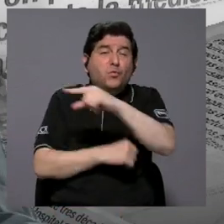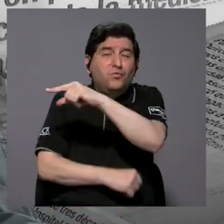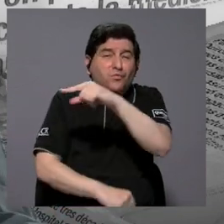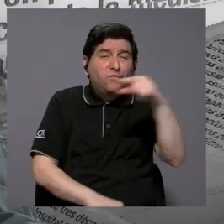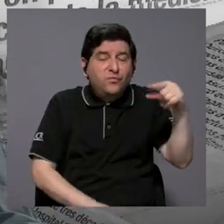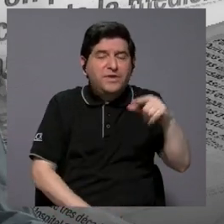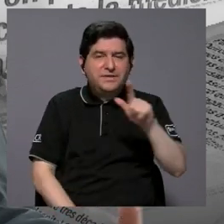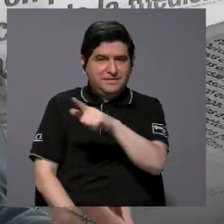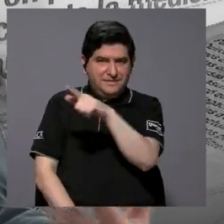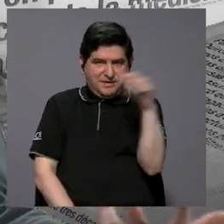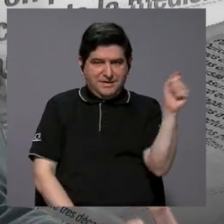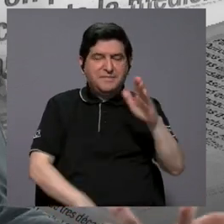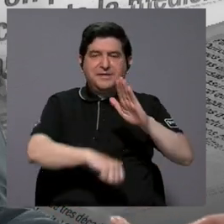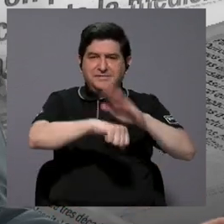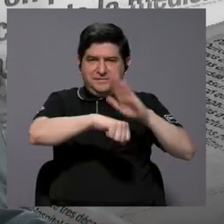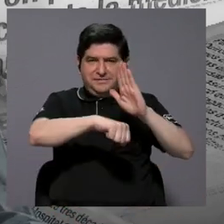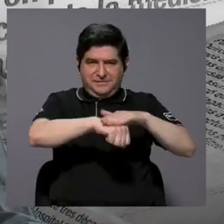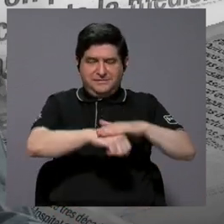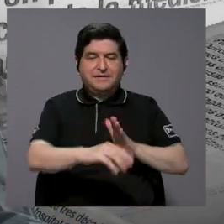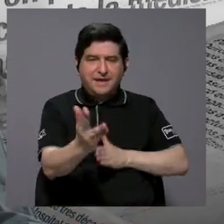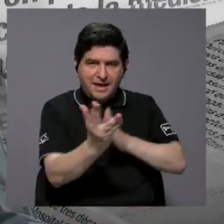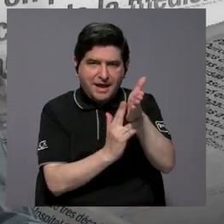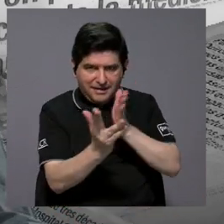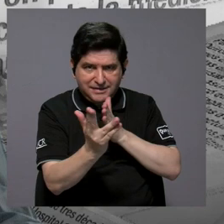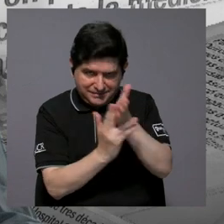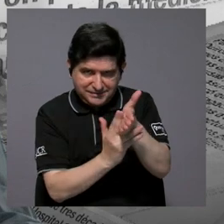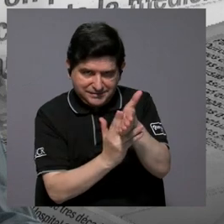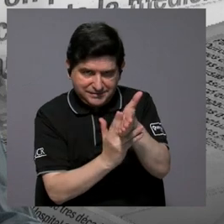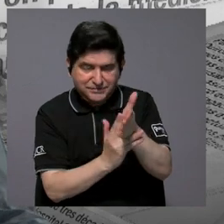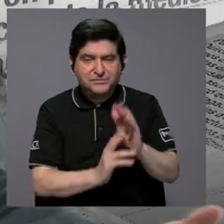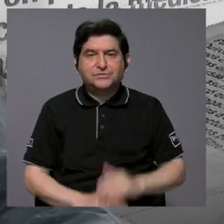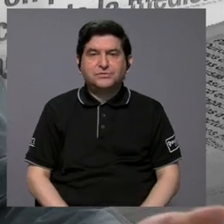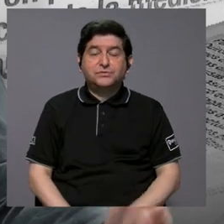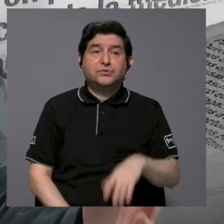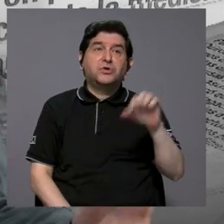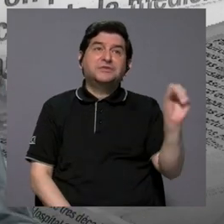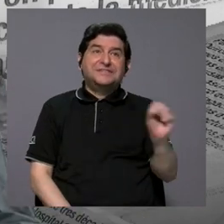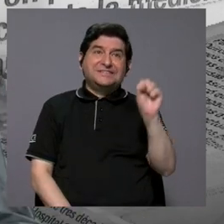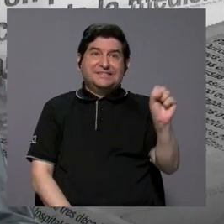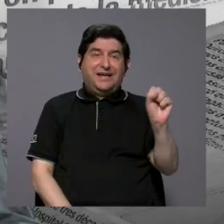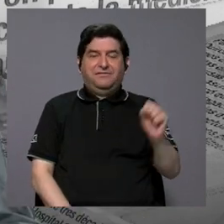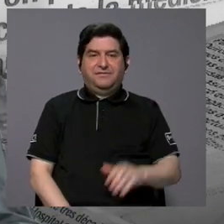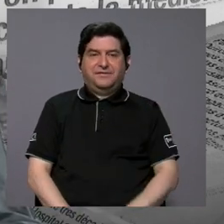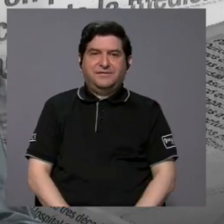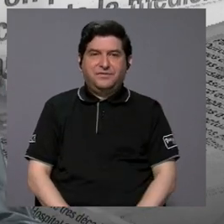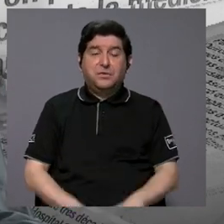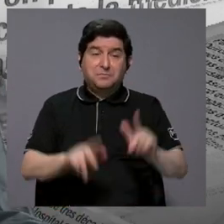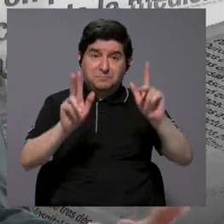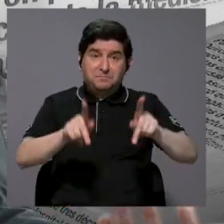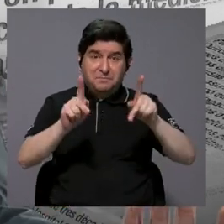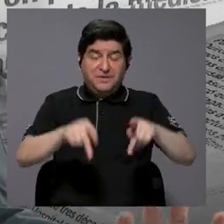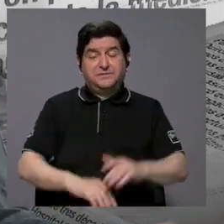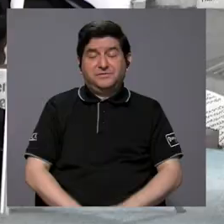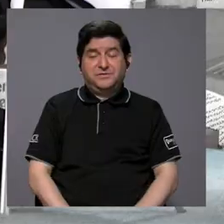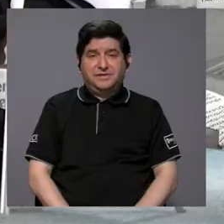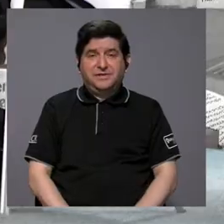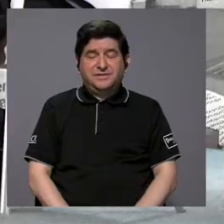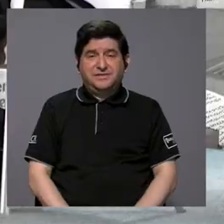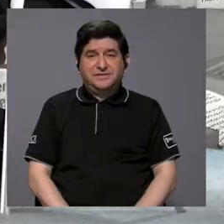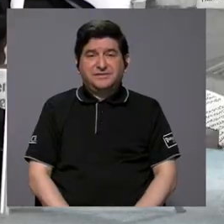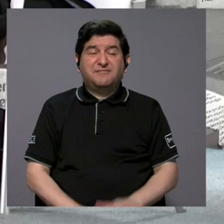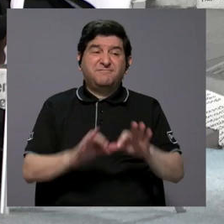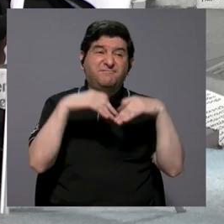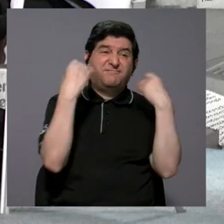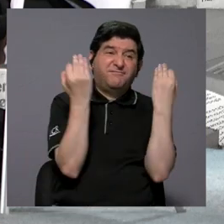al mes se permite el ingreso ya sea un sábado de personas, ¿verdad? Porque finalmente